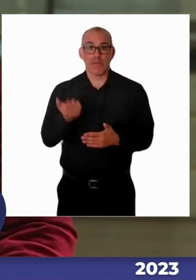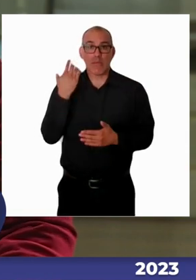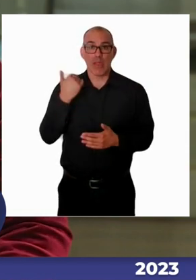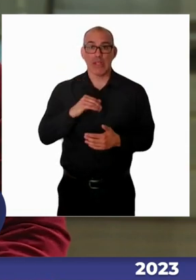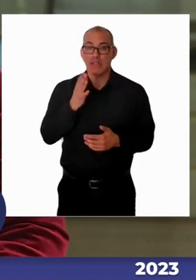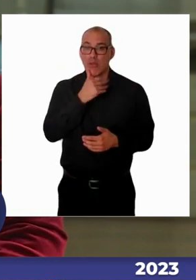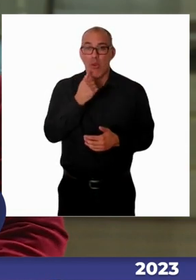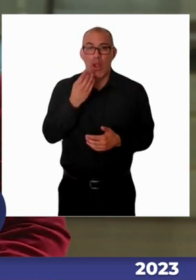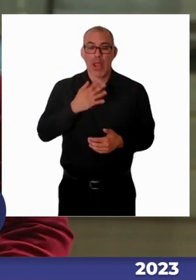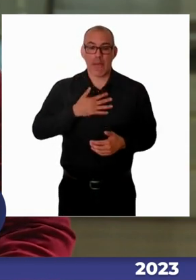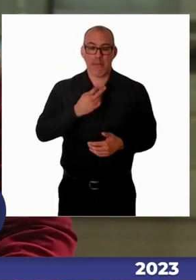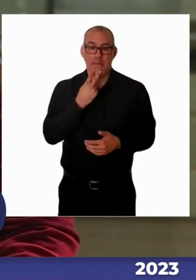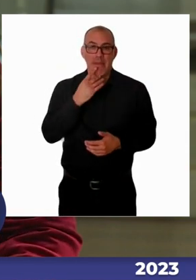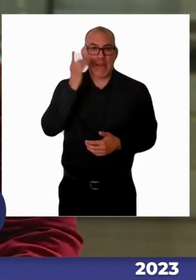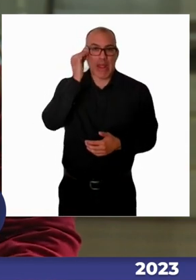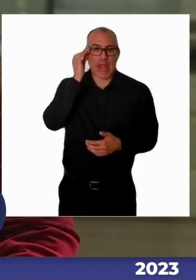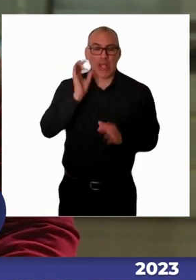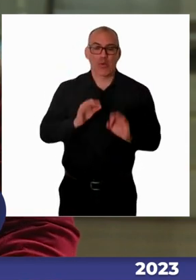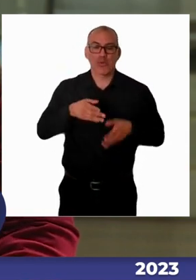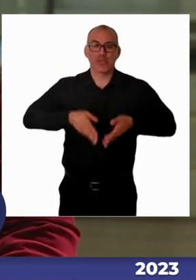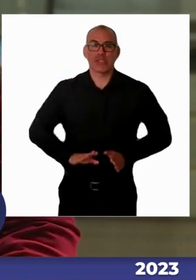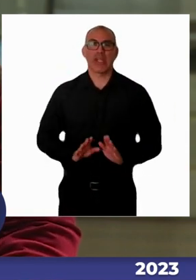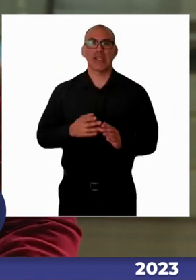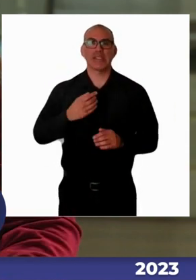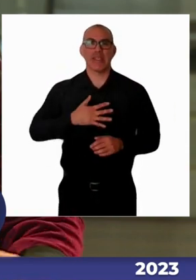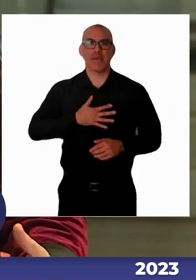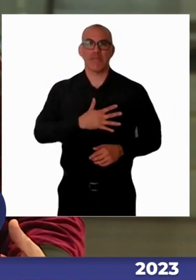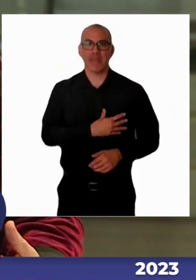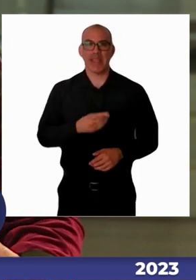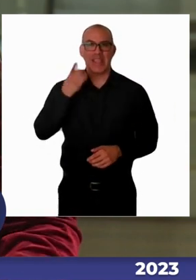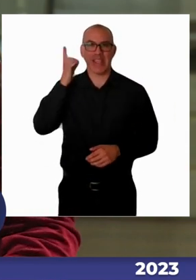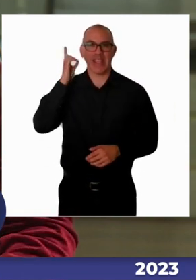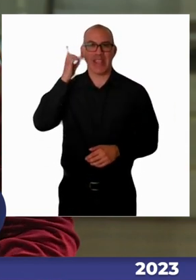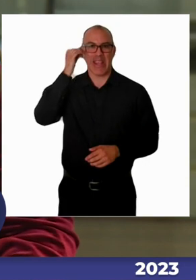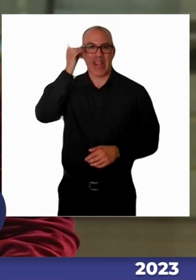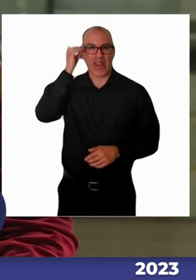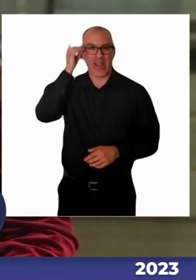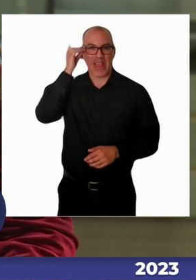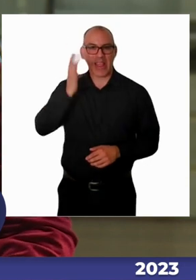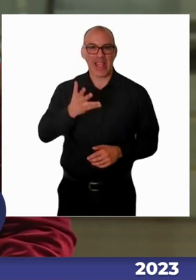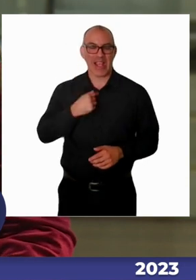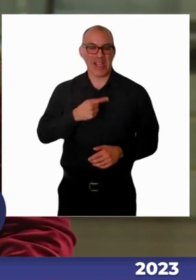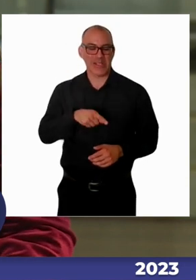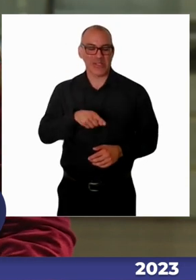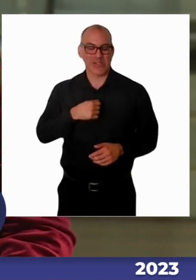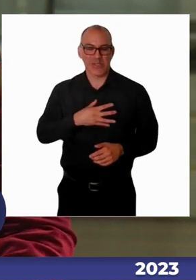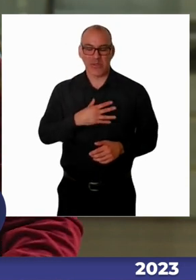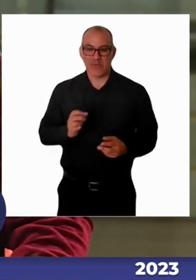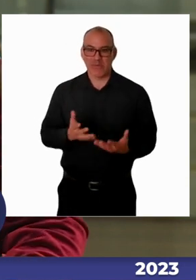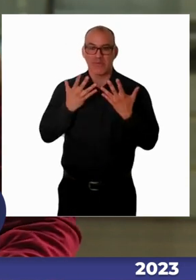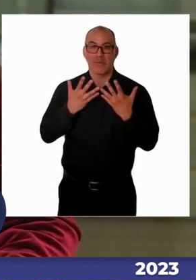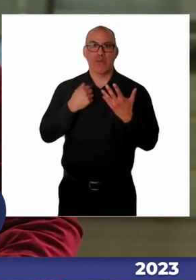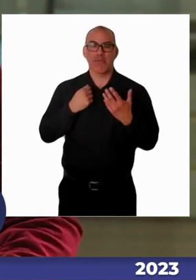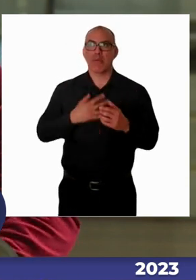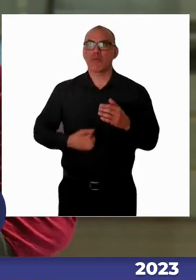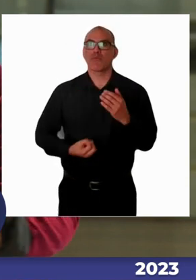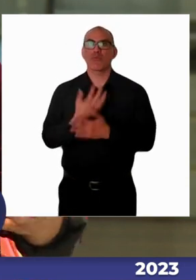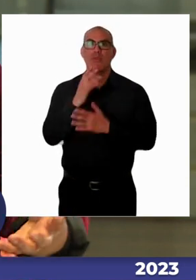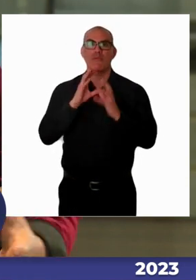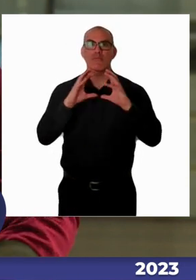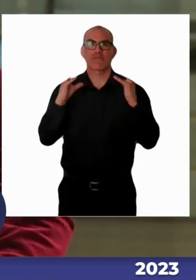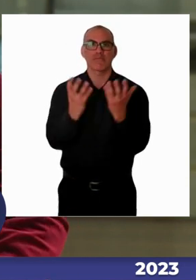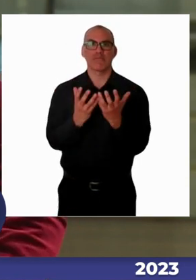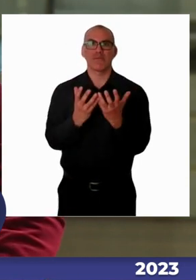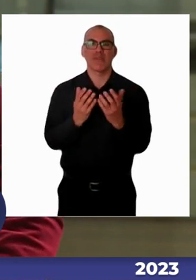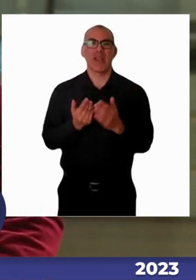acerca del ministerio, o las gestiones que podrían hacer ustedes desde lo legislativo. Pero como para poder